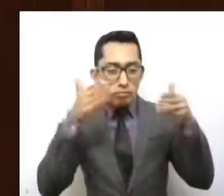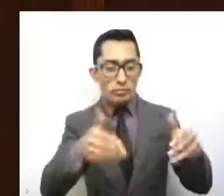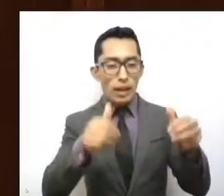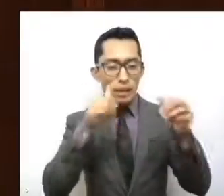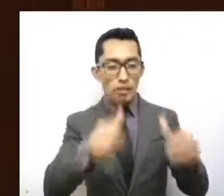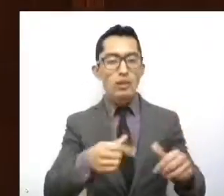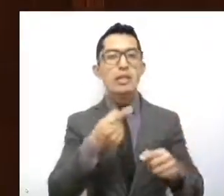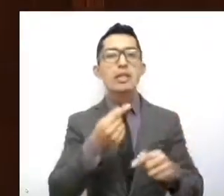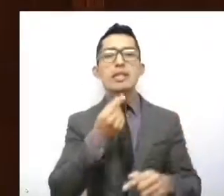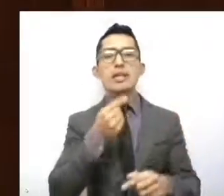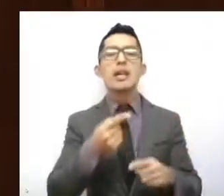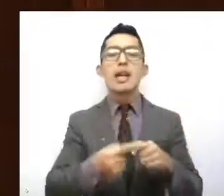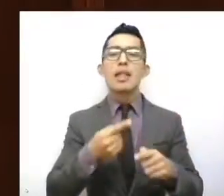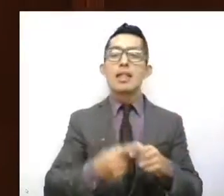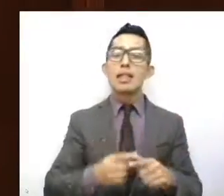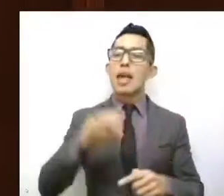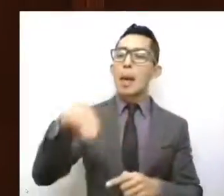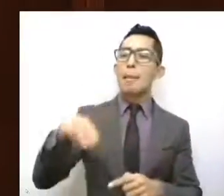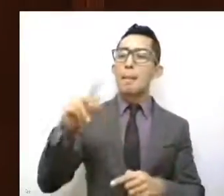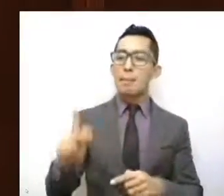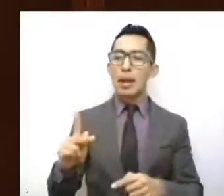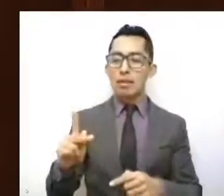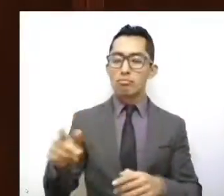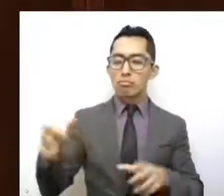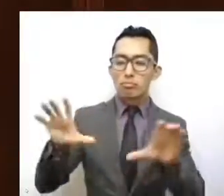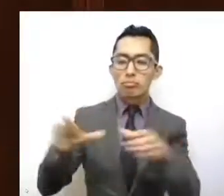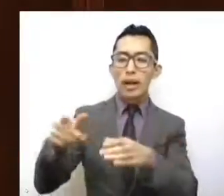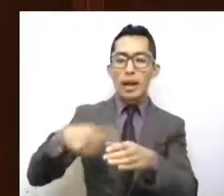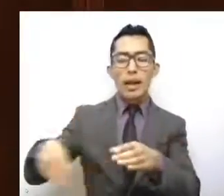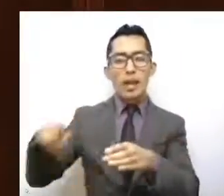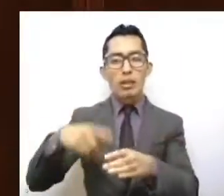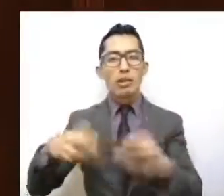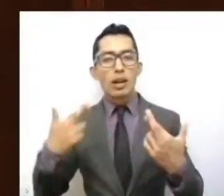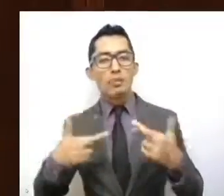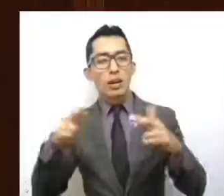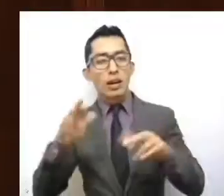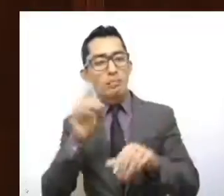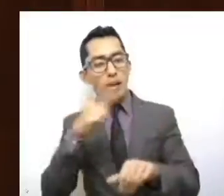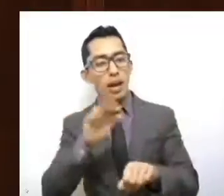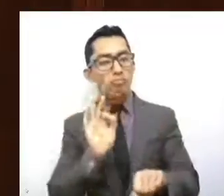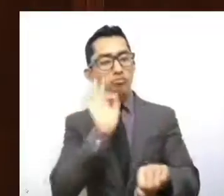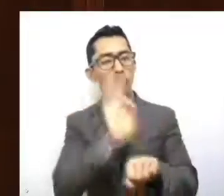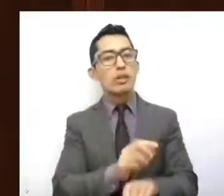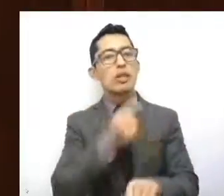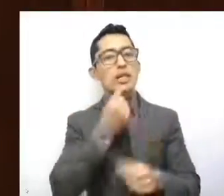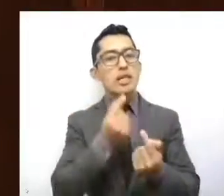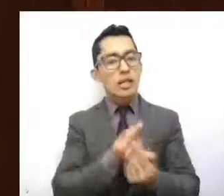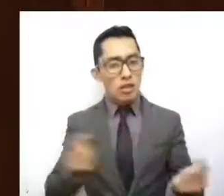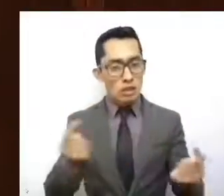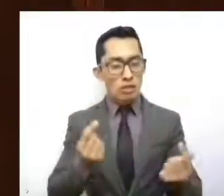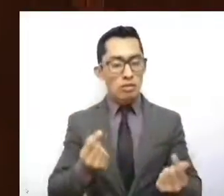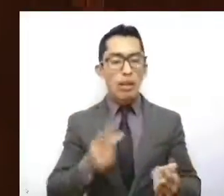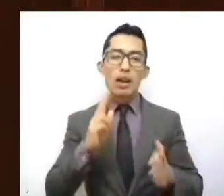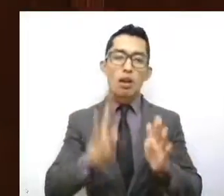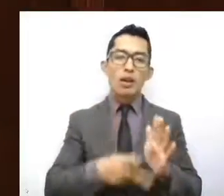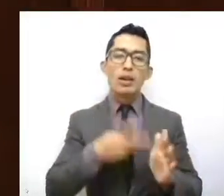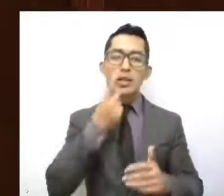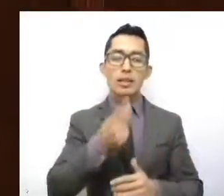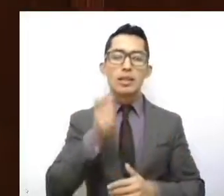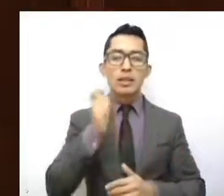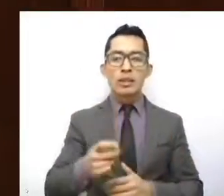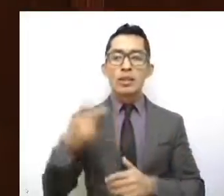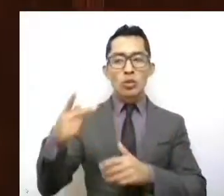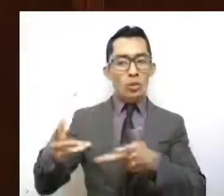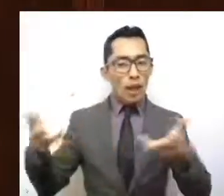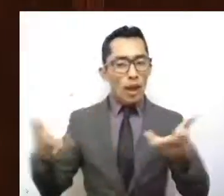del Ministerio Público como representante del menor, recalcando que sus actuaciones deben